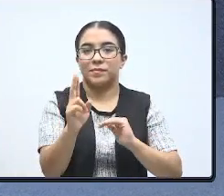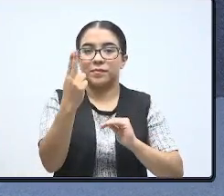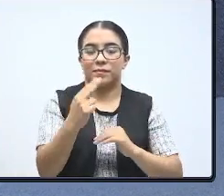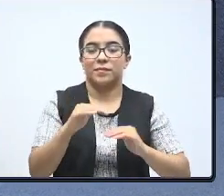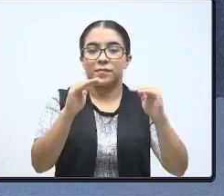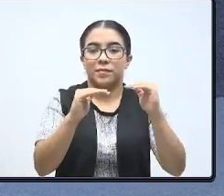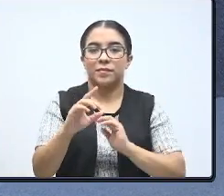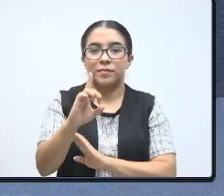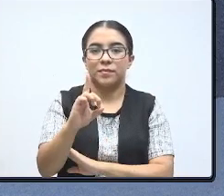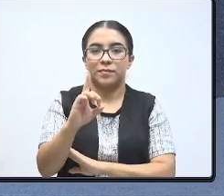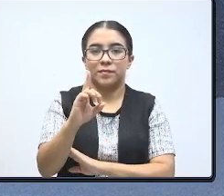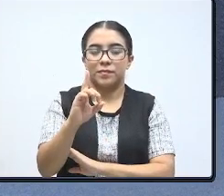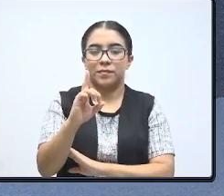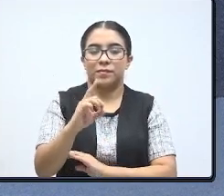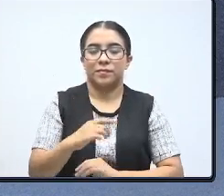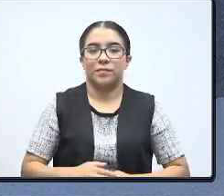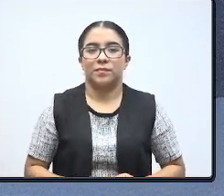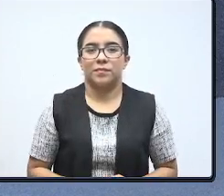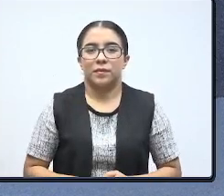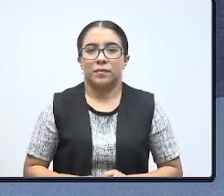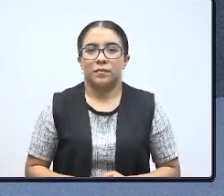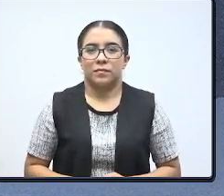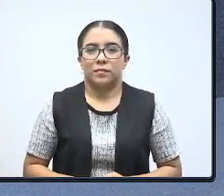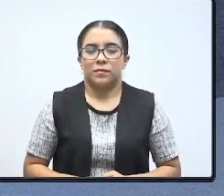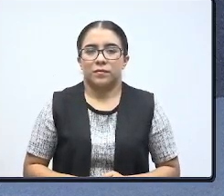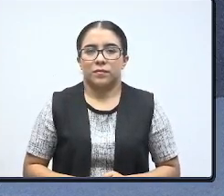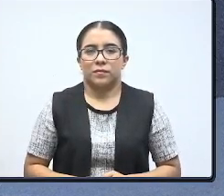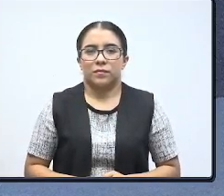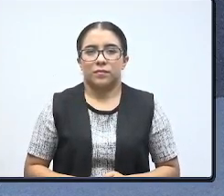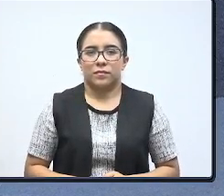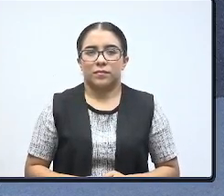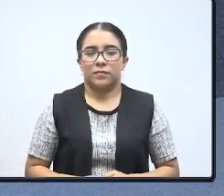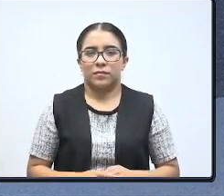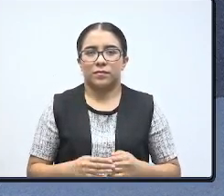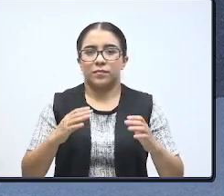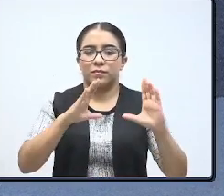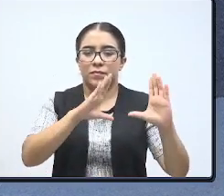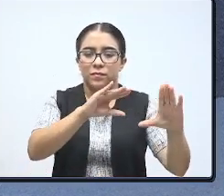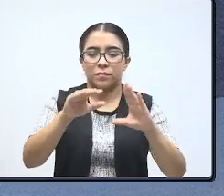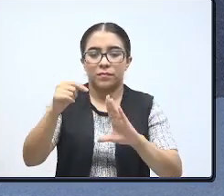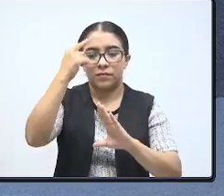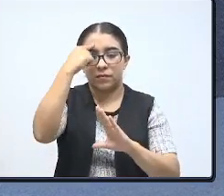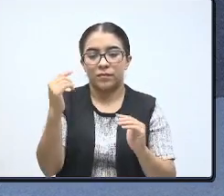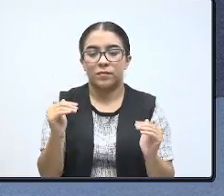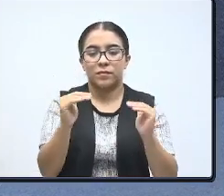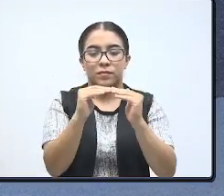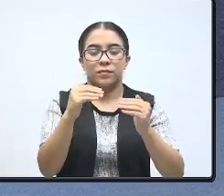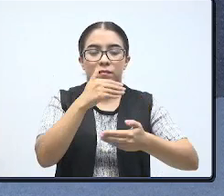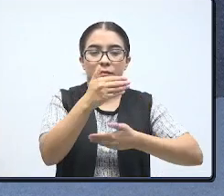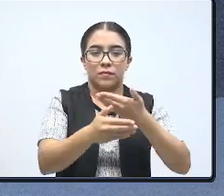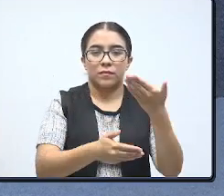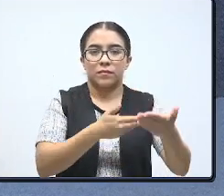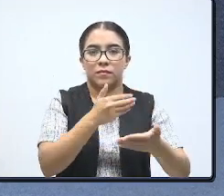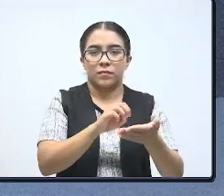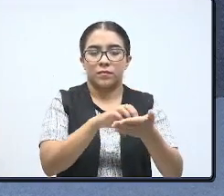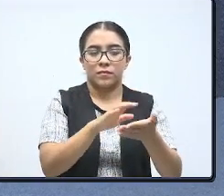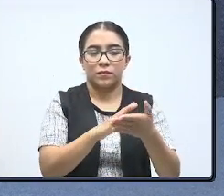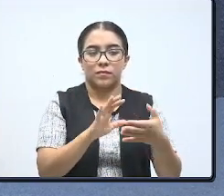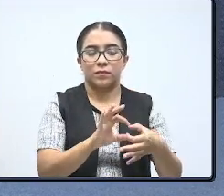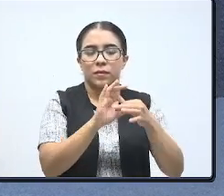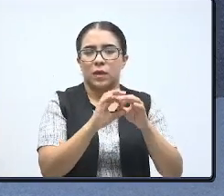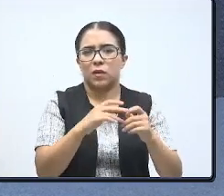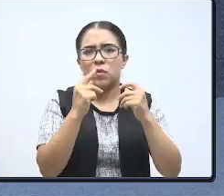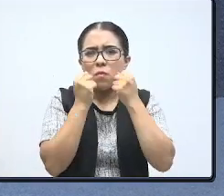D, se fortalezcan los programas y acciones para eliminar las desigualdades y la discriminación por razones